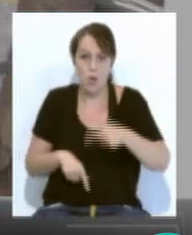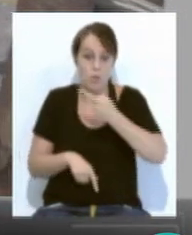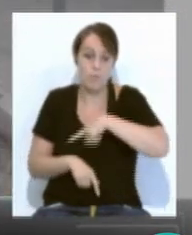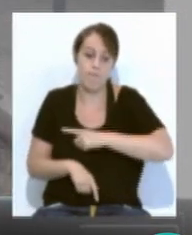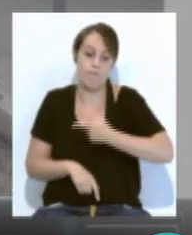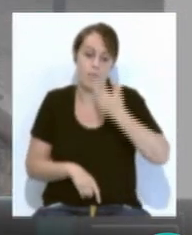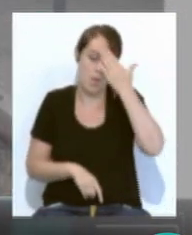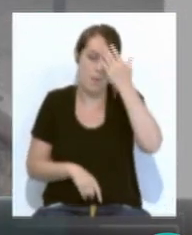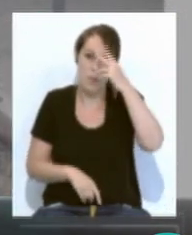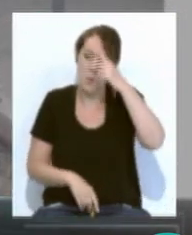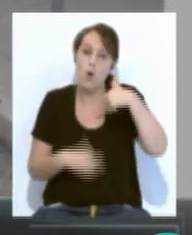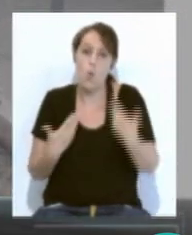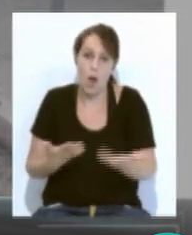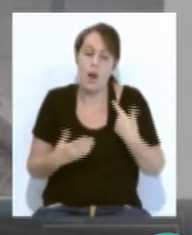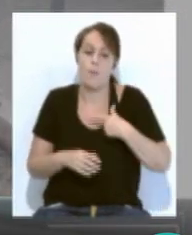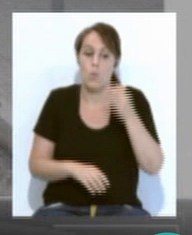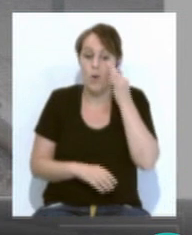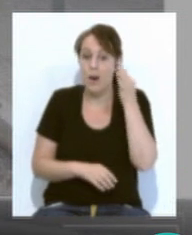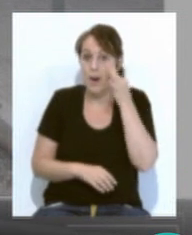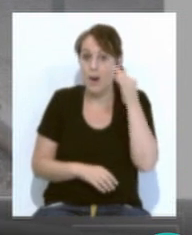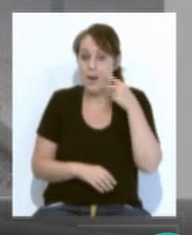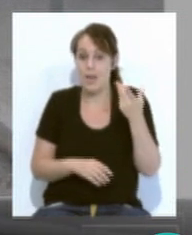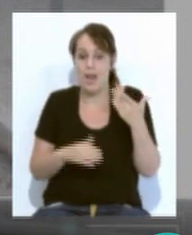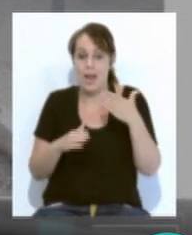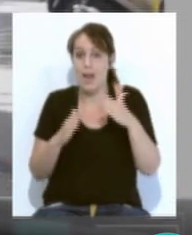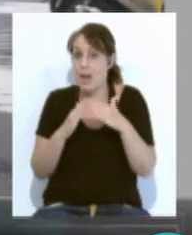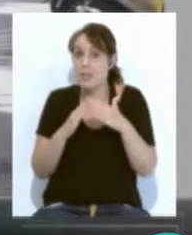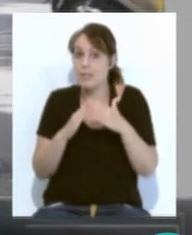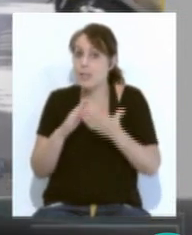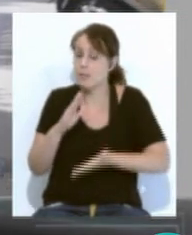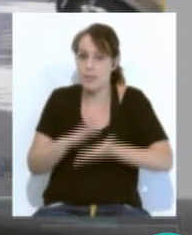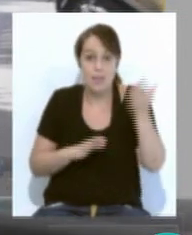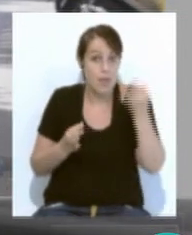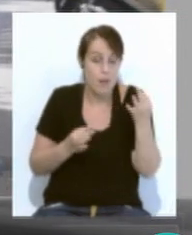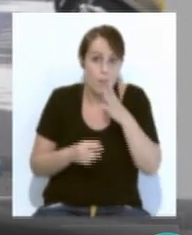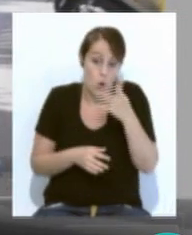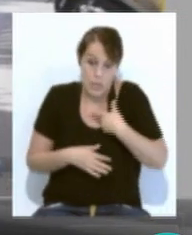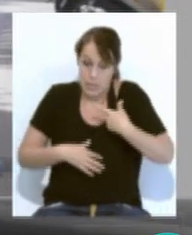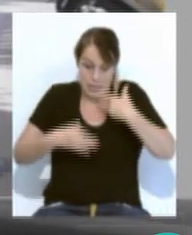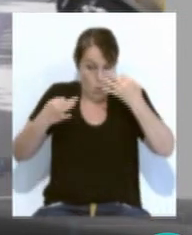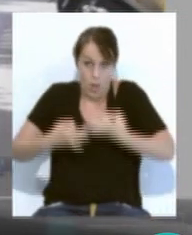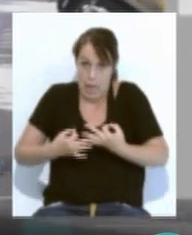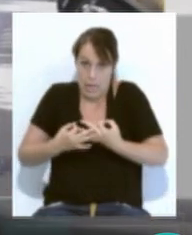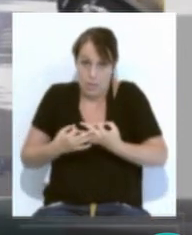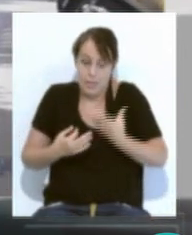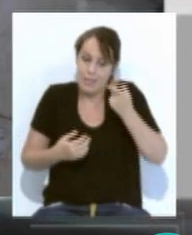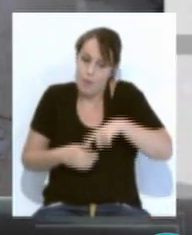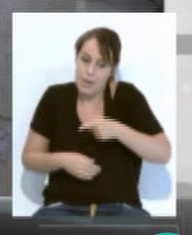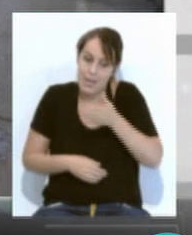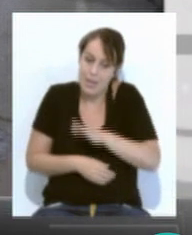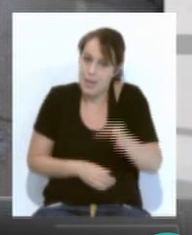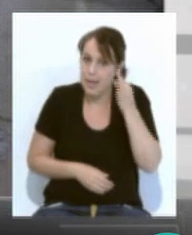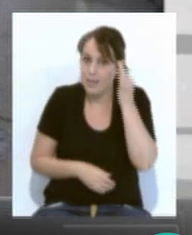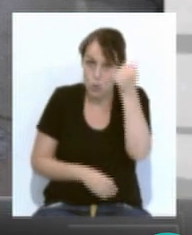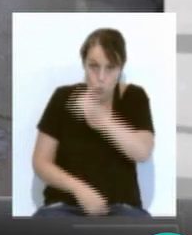preocupación ha sido que aquellas mujeres que tuvieran que abandonar sus casas por su seguridad y la de sus hijas e